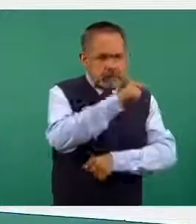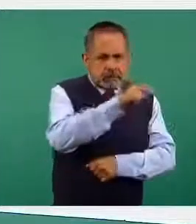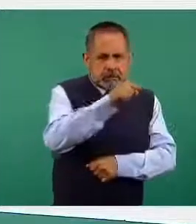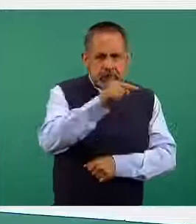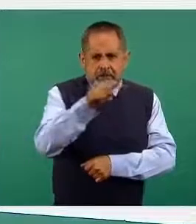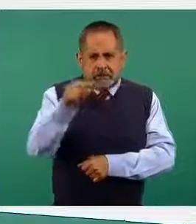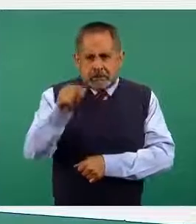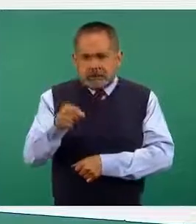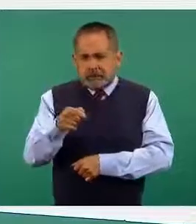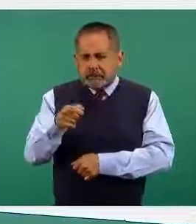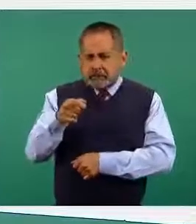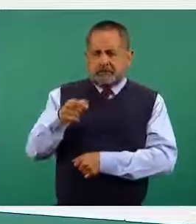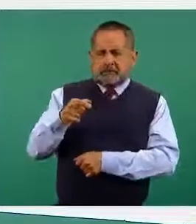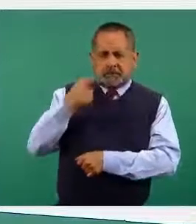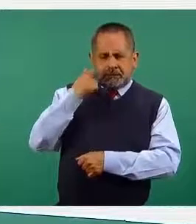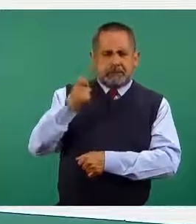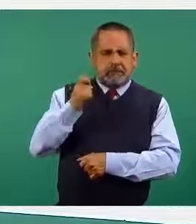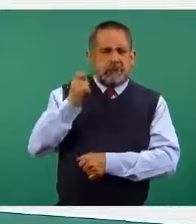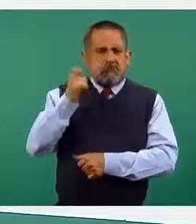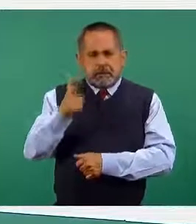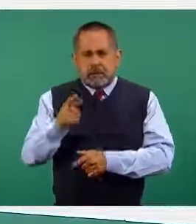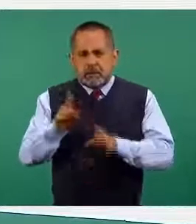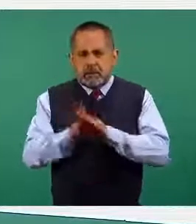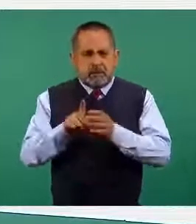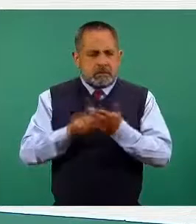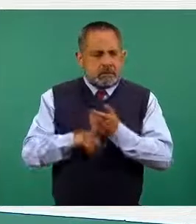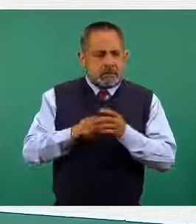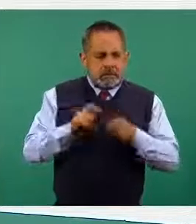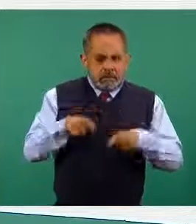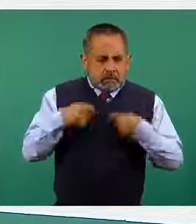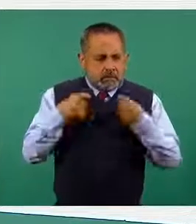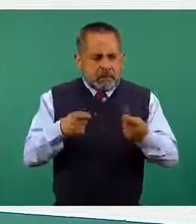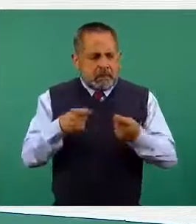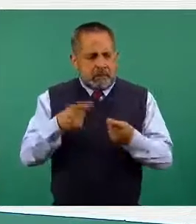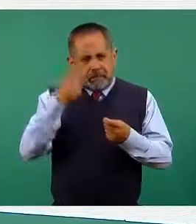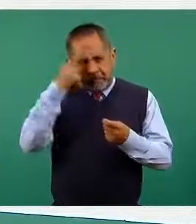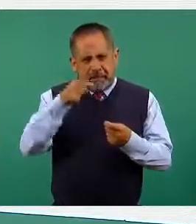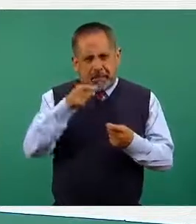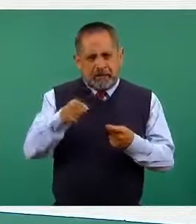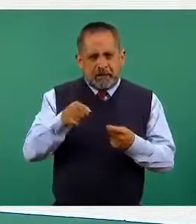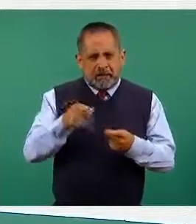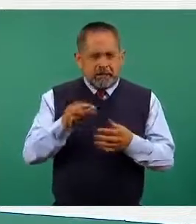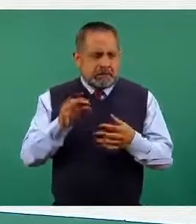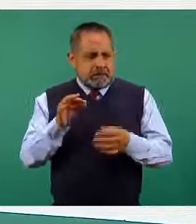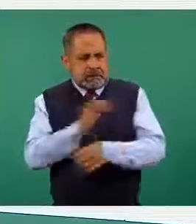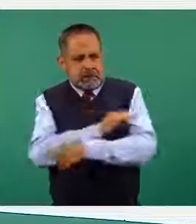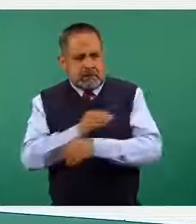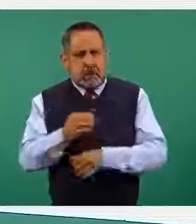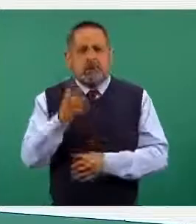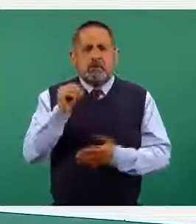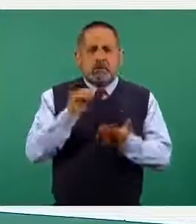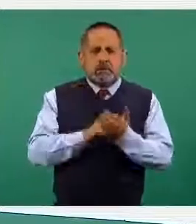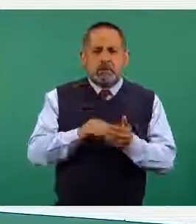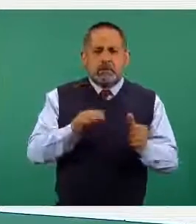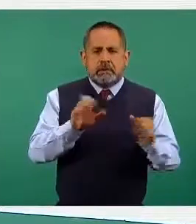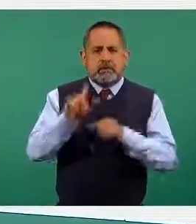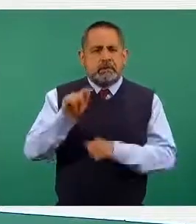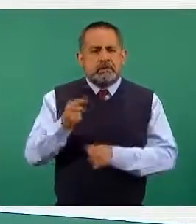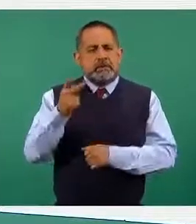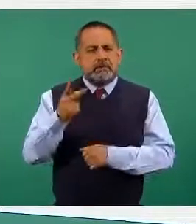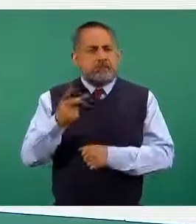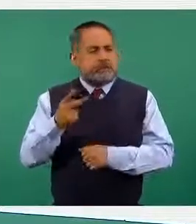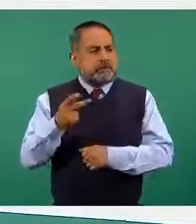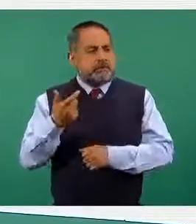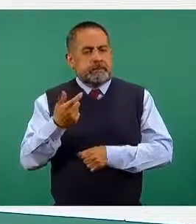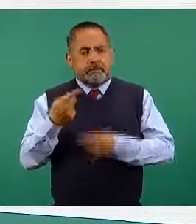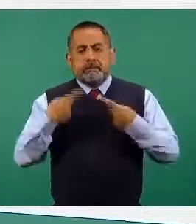notificado a las personas que han recibido una dosis de Pfizer-BioNTech. 9.676 dosis